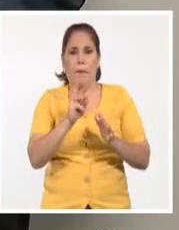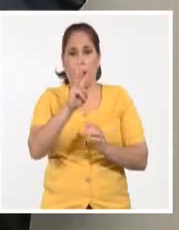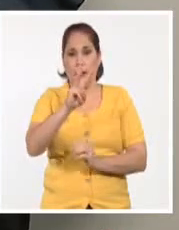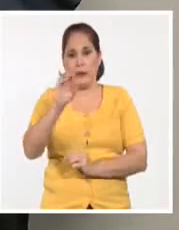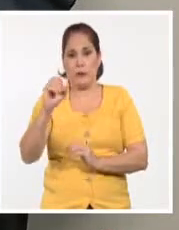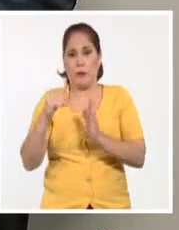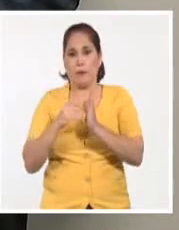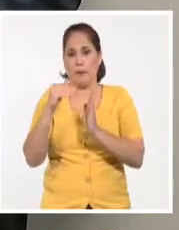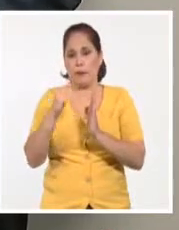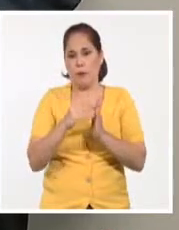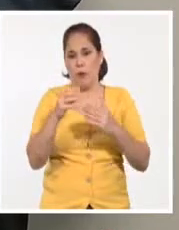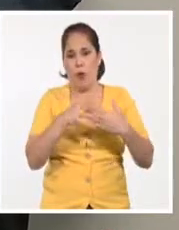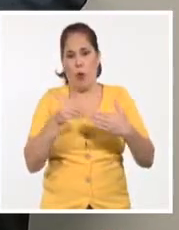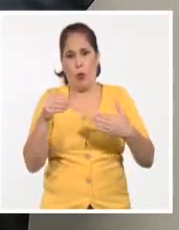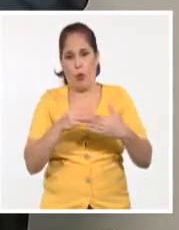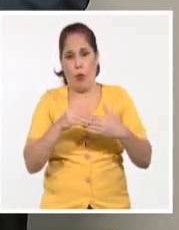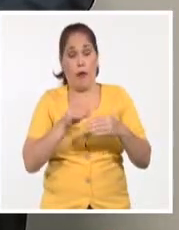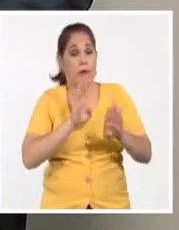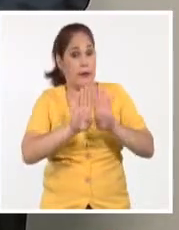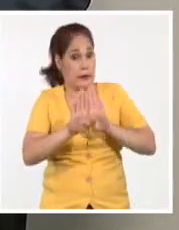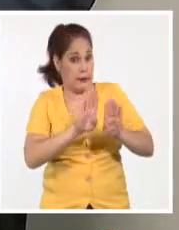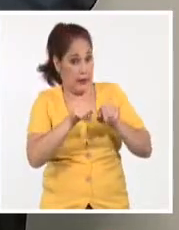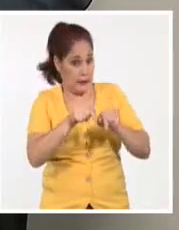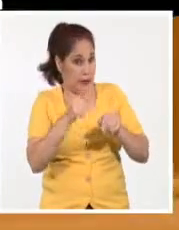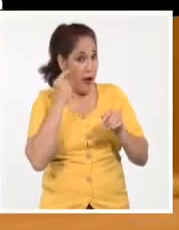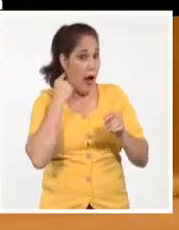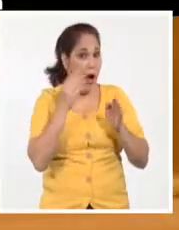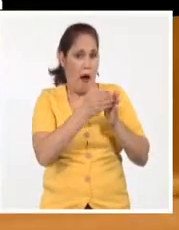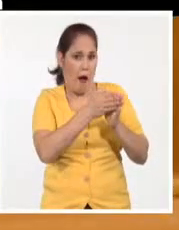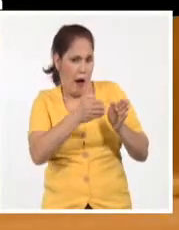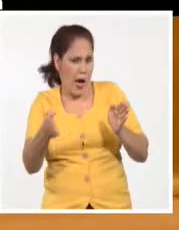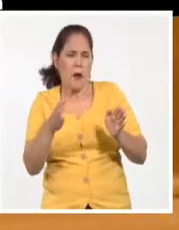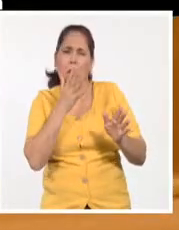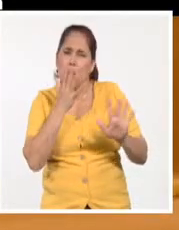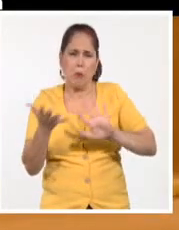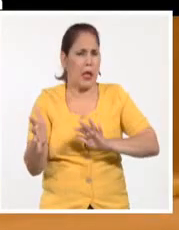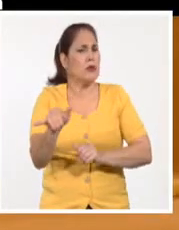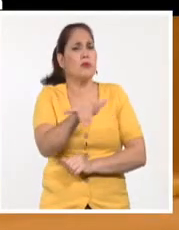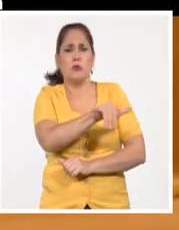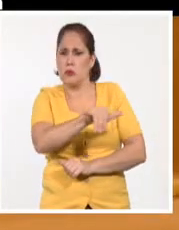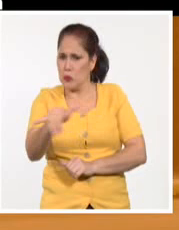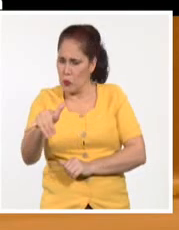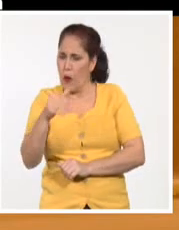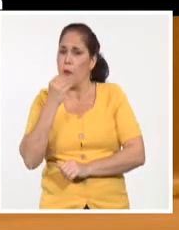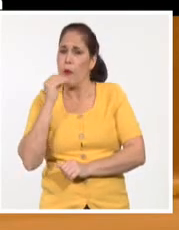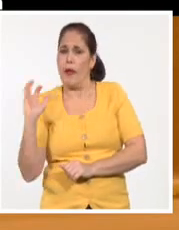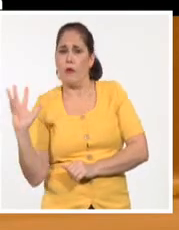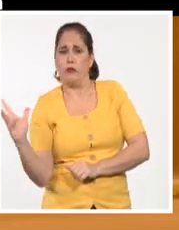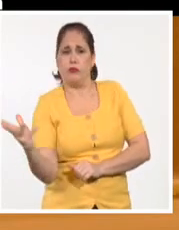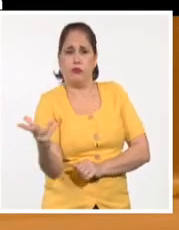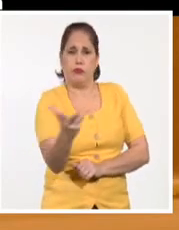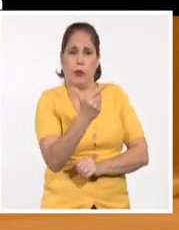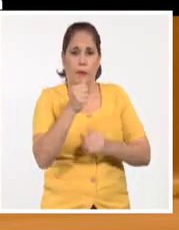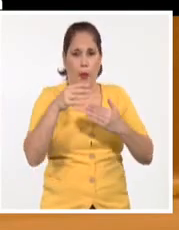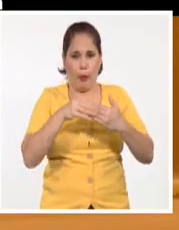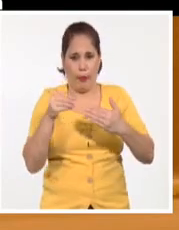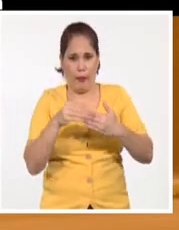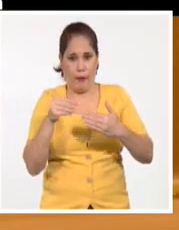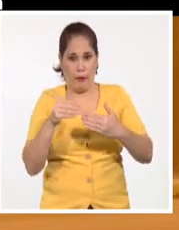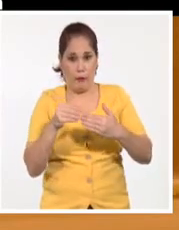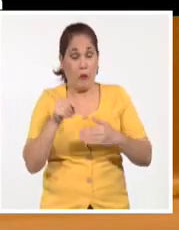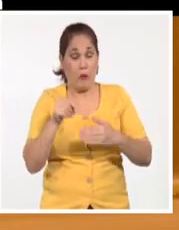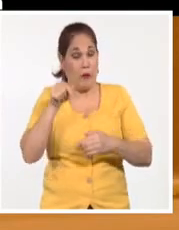millones de dólares y este año debe comportarse de manera similar la recaudación. Recalcó que